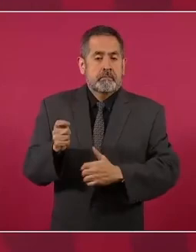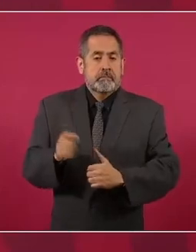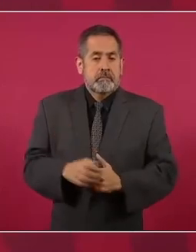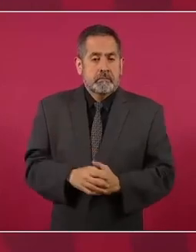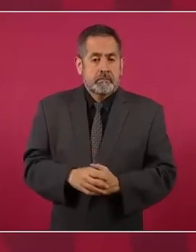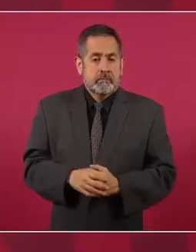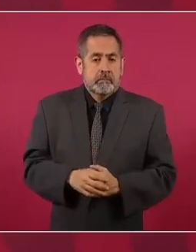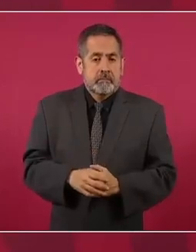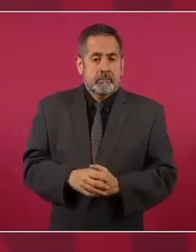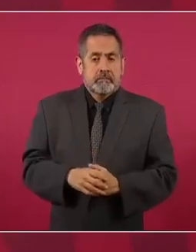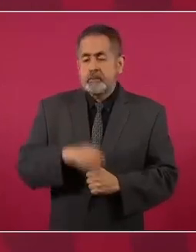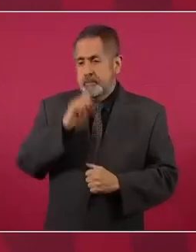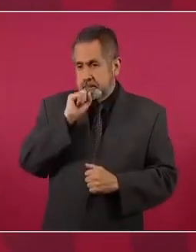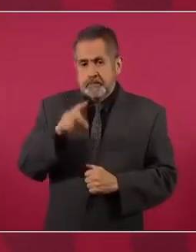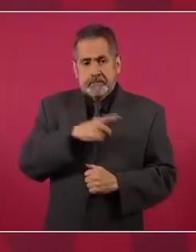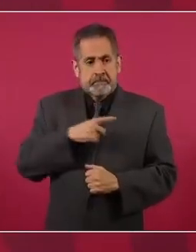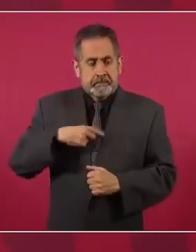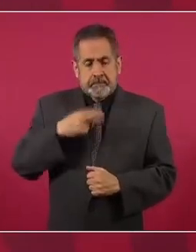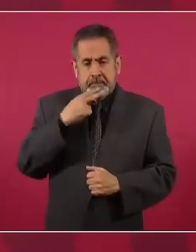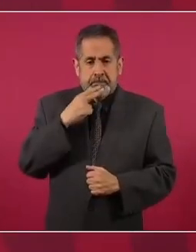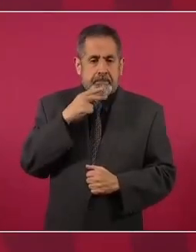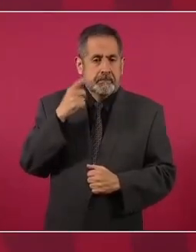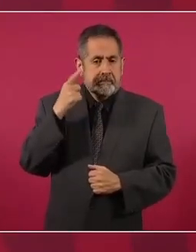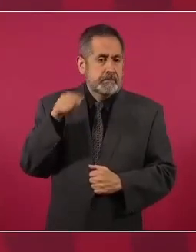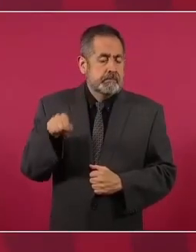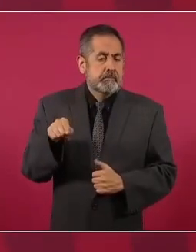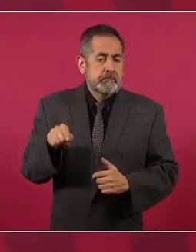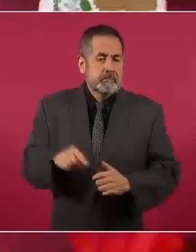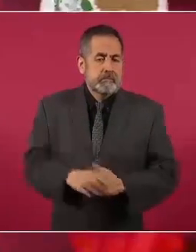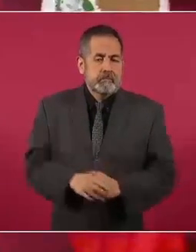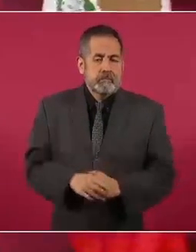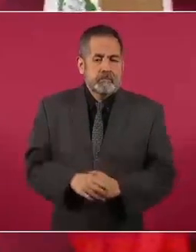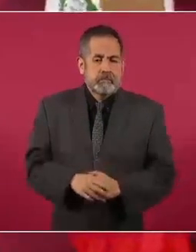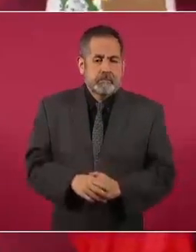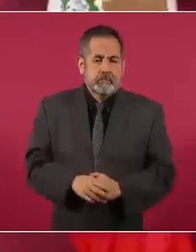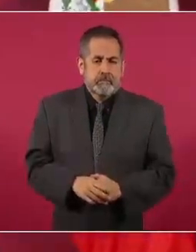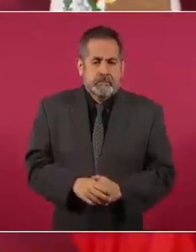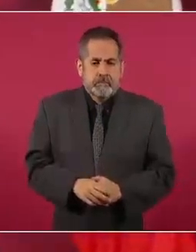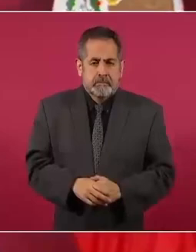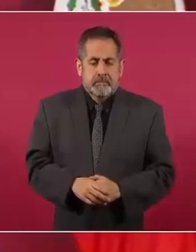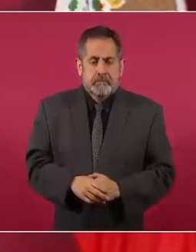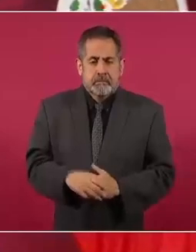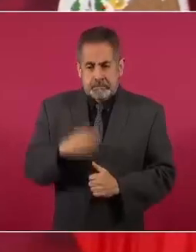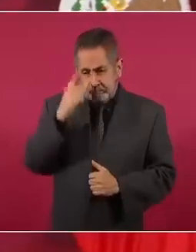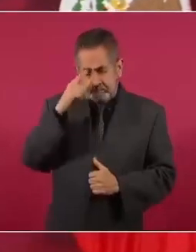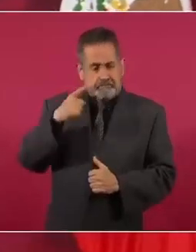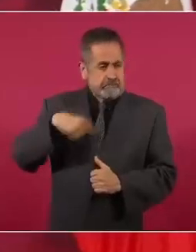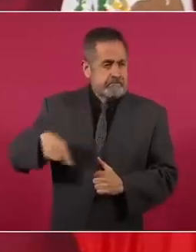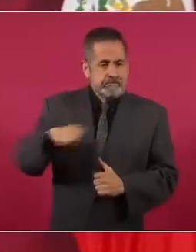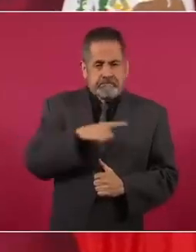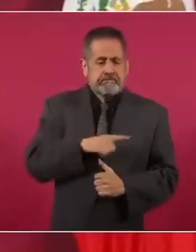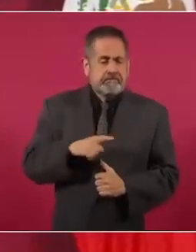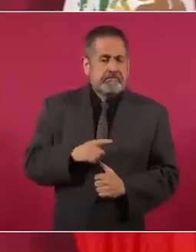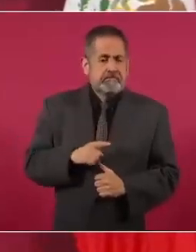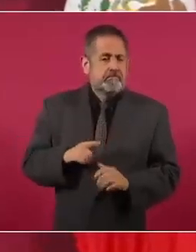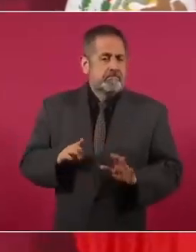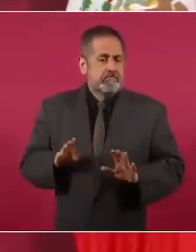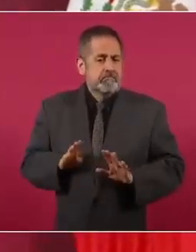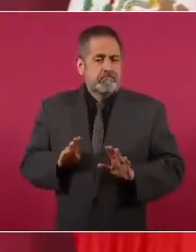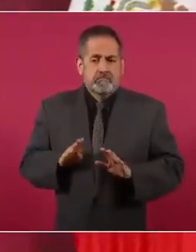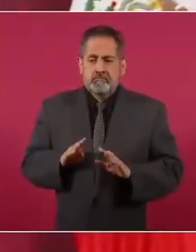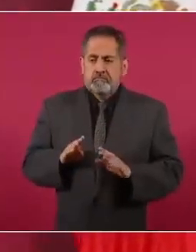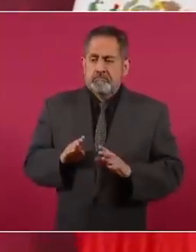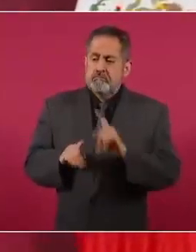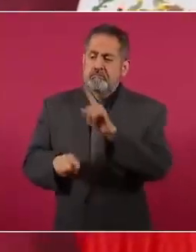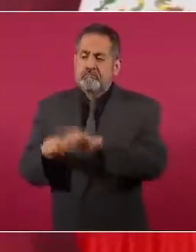también sirva para beneficio de las minorías o para cooptar